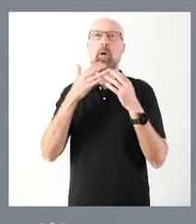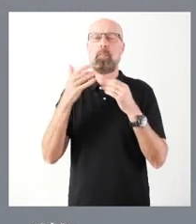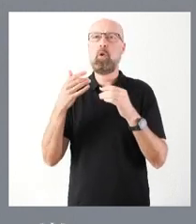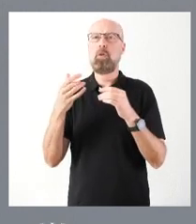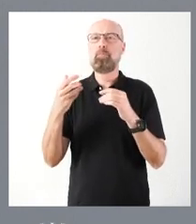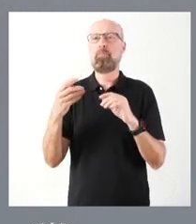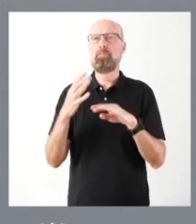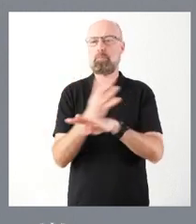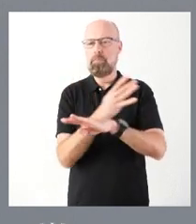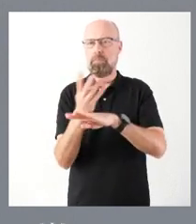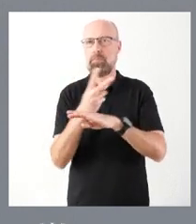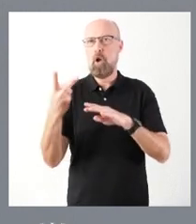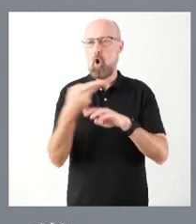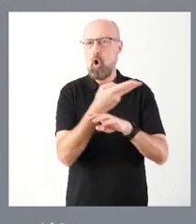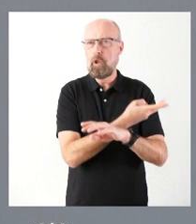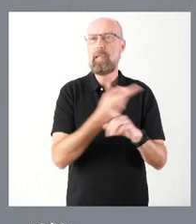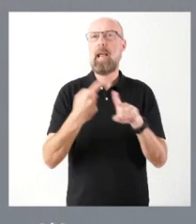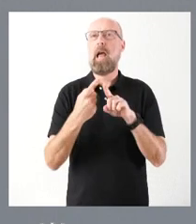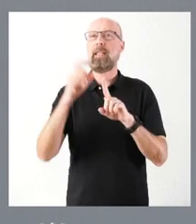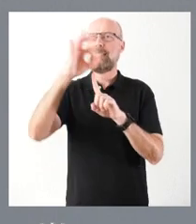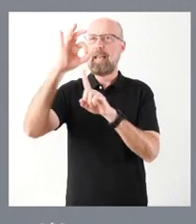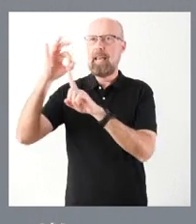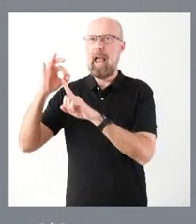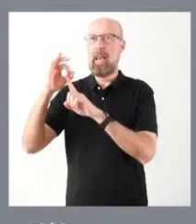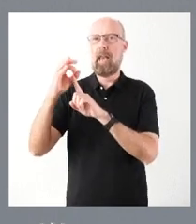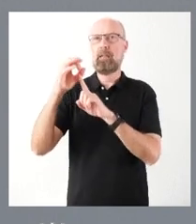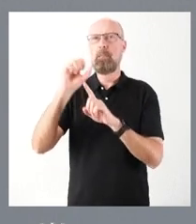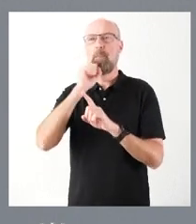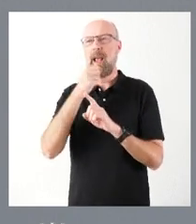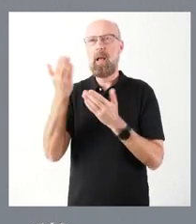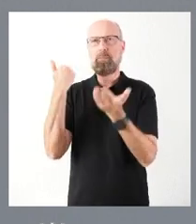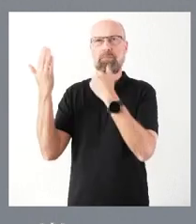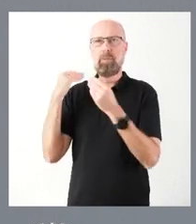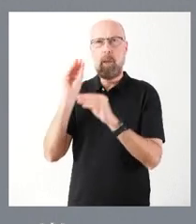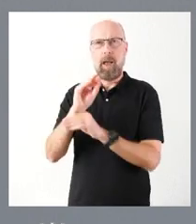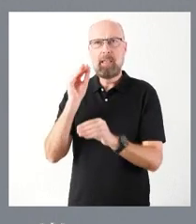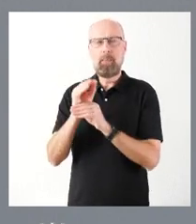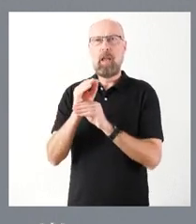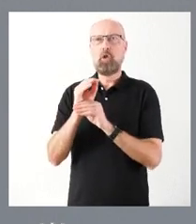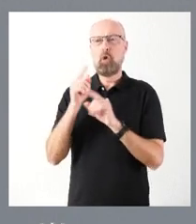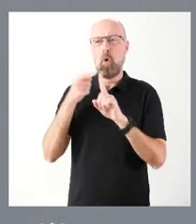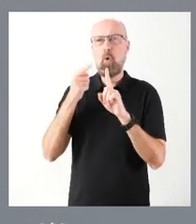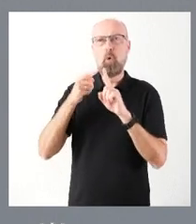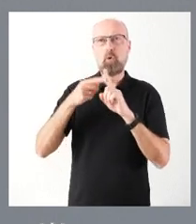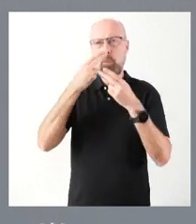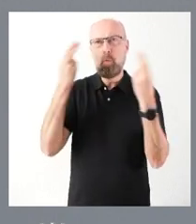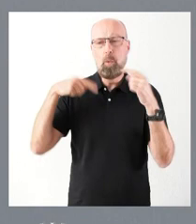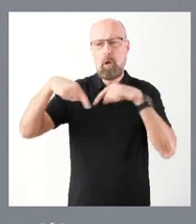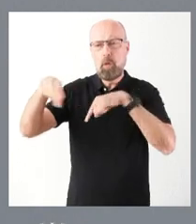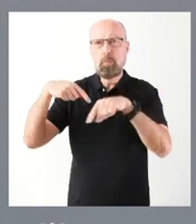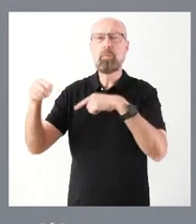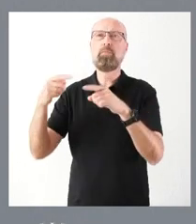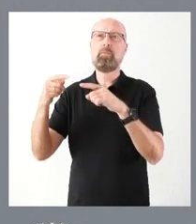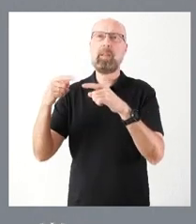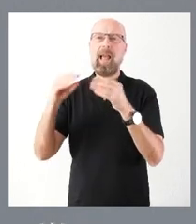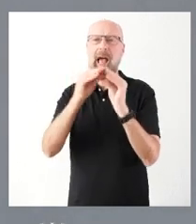o podas, sustitución y colocación de señales en mal estado, mantenimiento de equipamiento de uso público en el parque nacional o arreglos de infraestructuras y